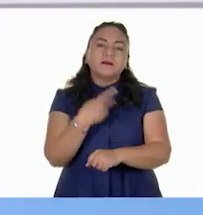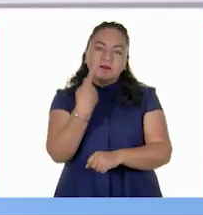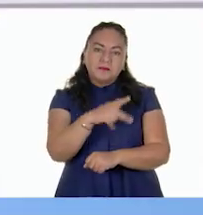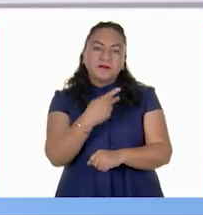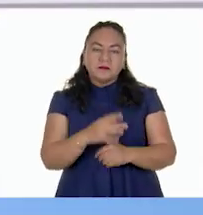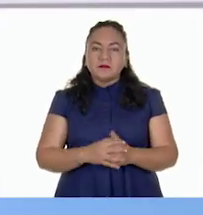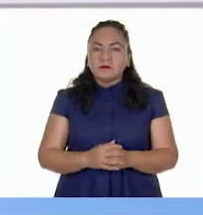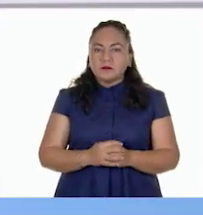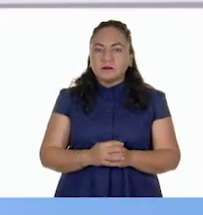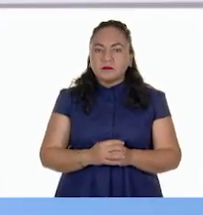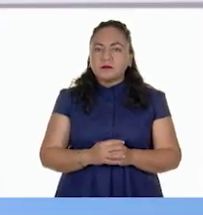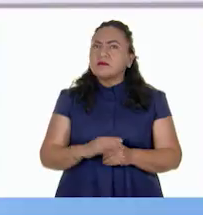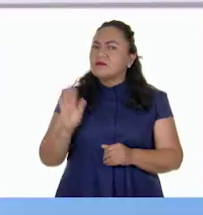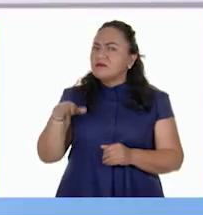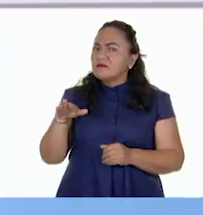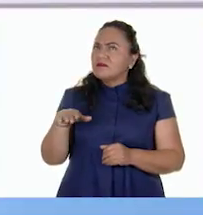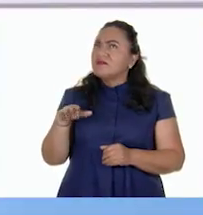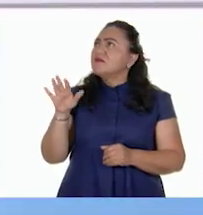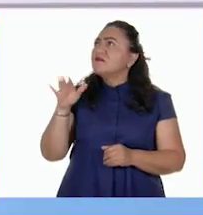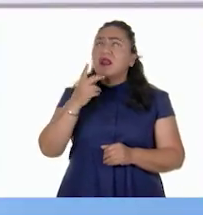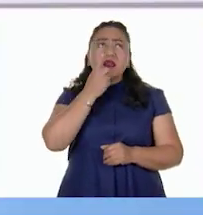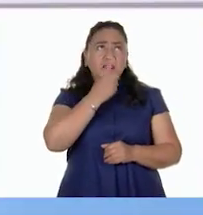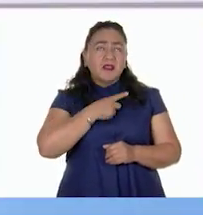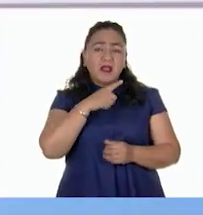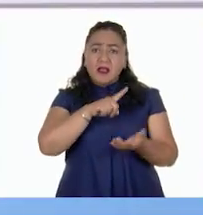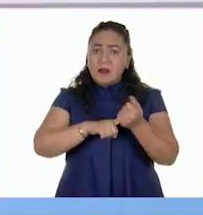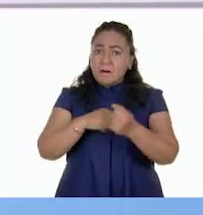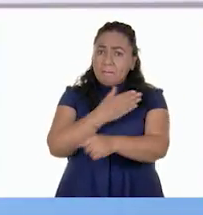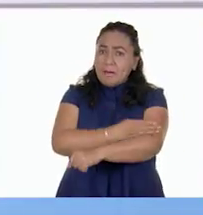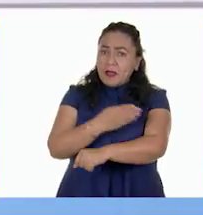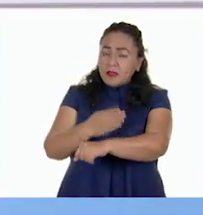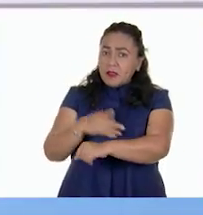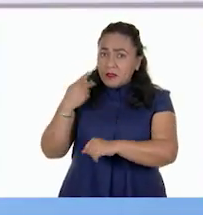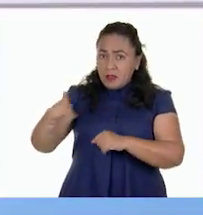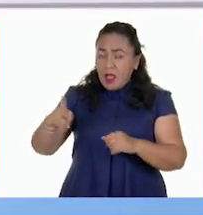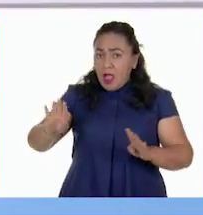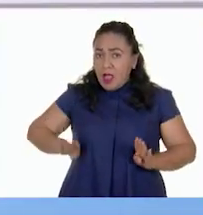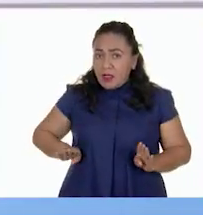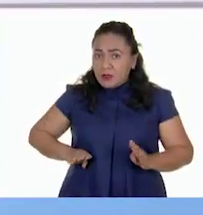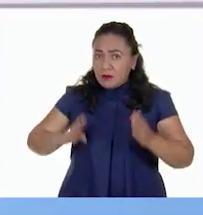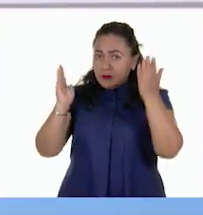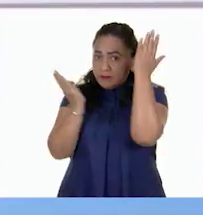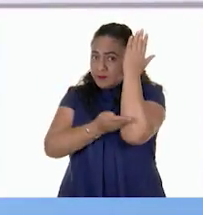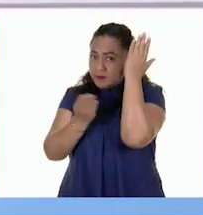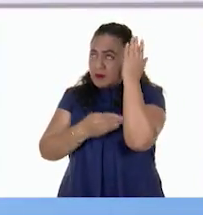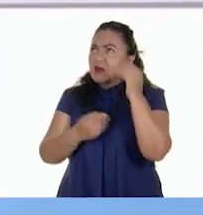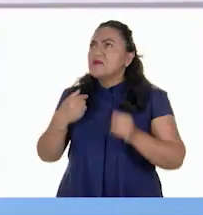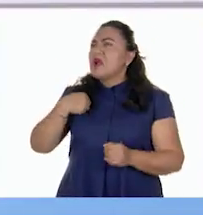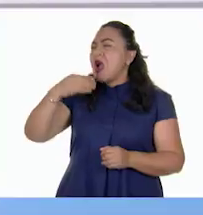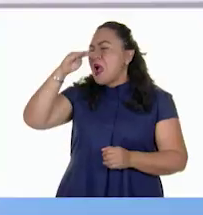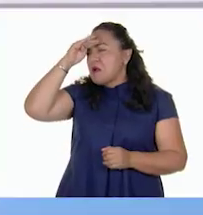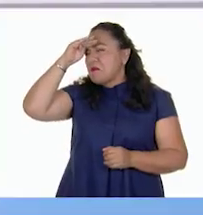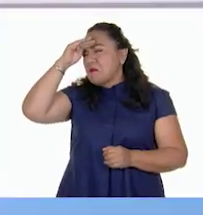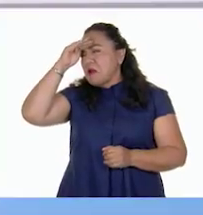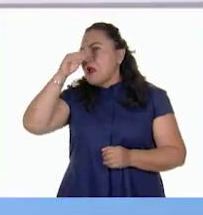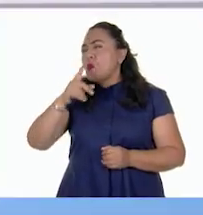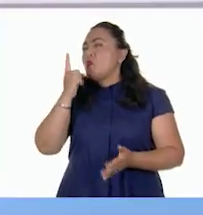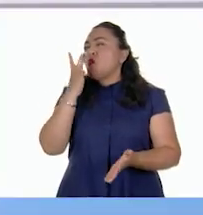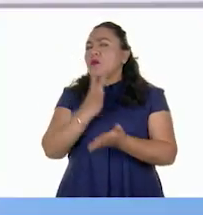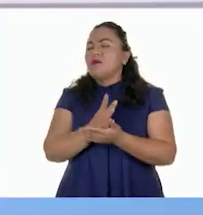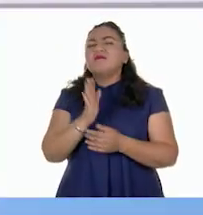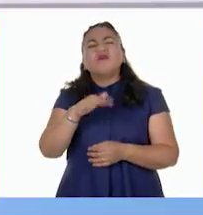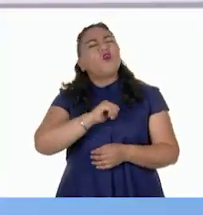Maestro, ¿dijo que la madera es uno de los productos de las actividades forestales? Yo creí que era el único.